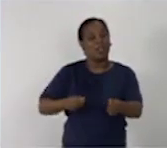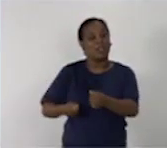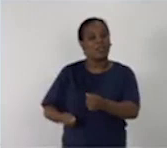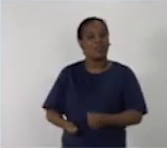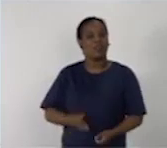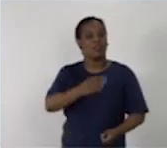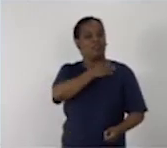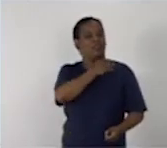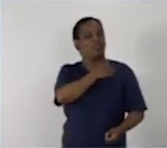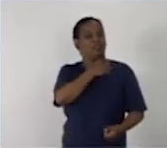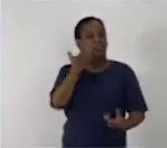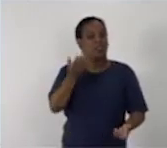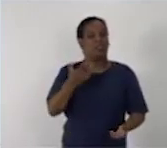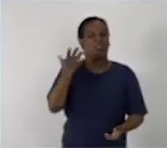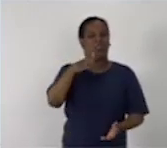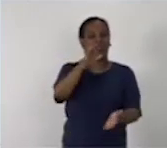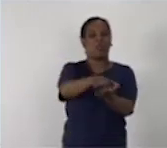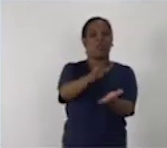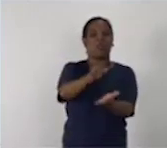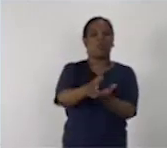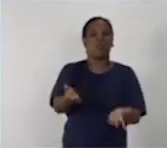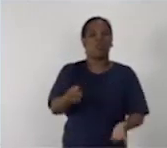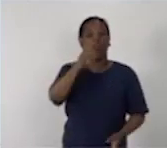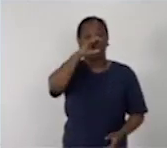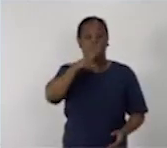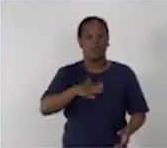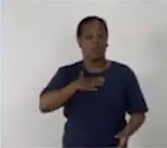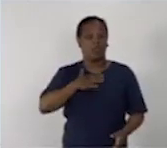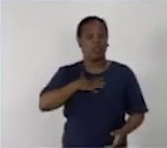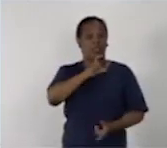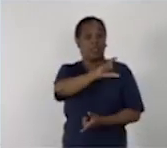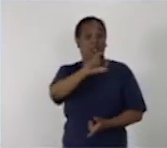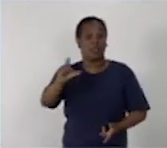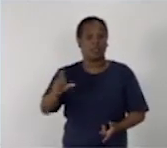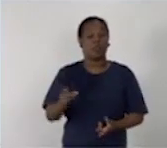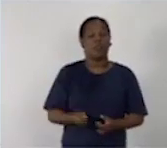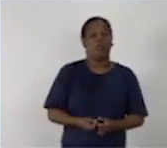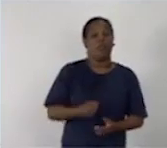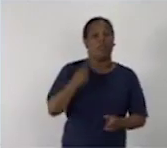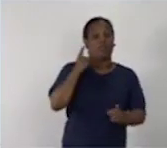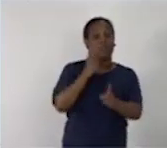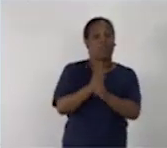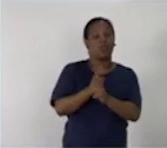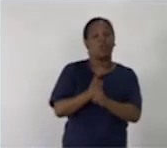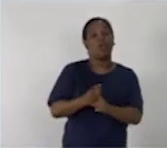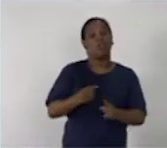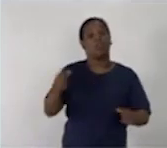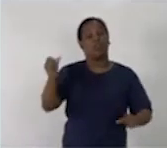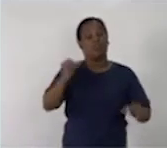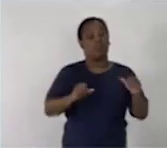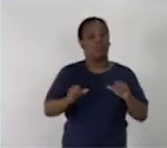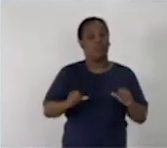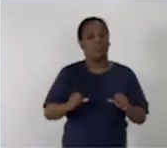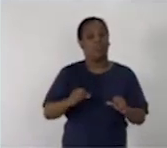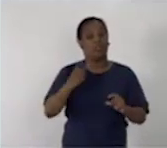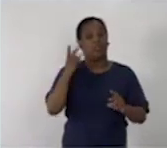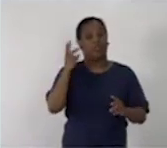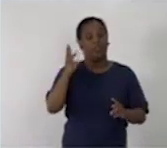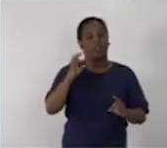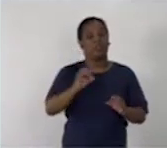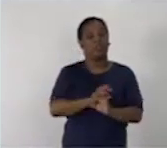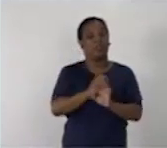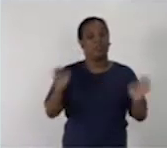En tanto, los niños que pertenecen a las escuelas que se encuentran en el experimento del tercer perfeccionamiento,